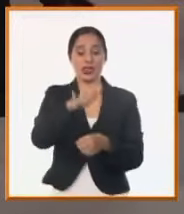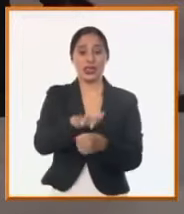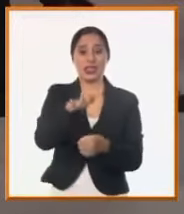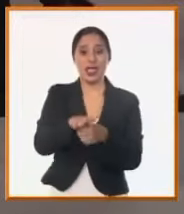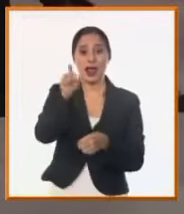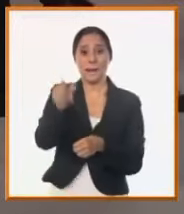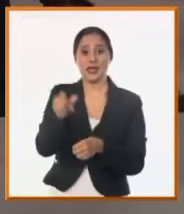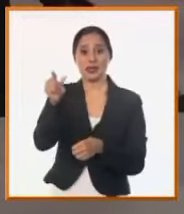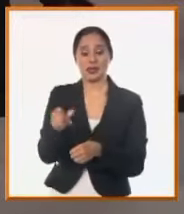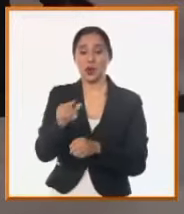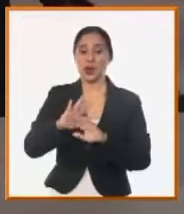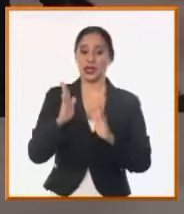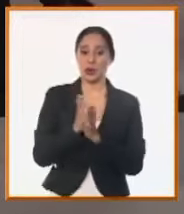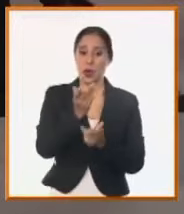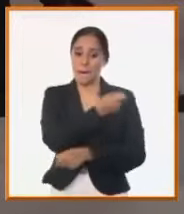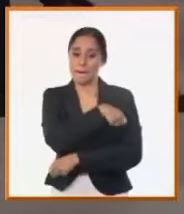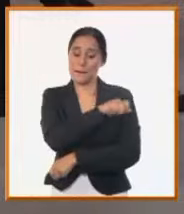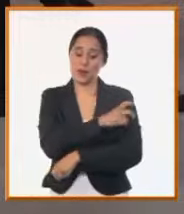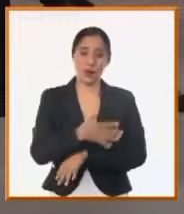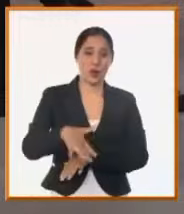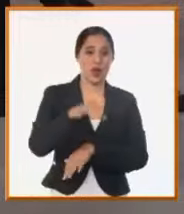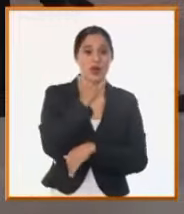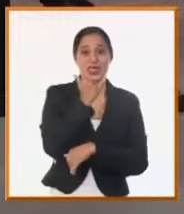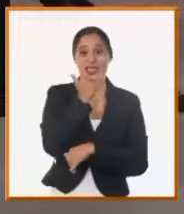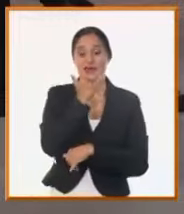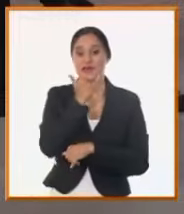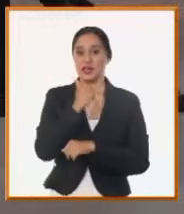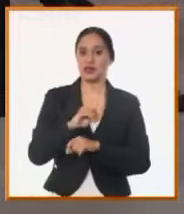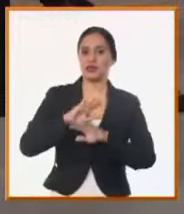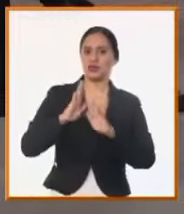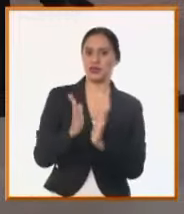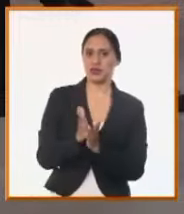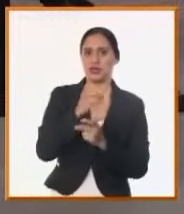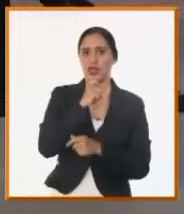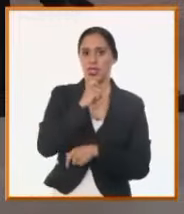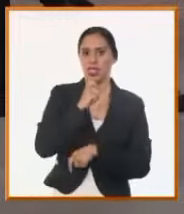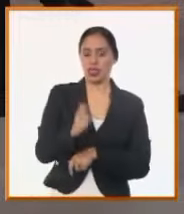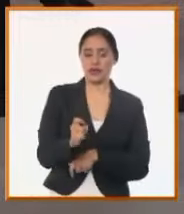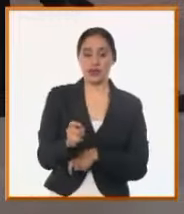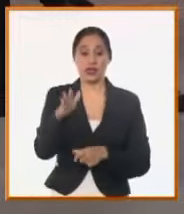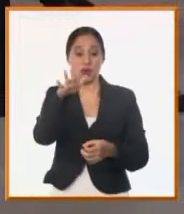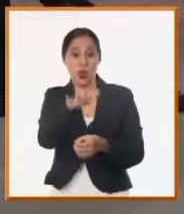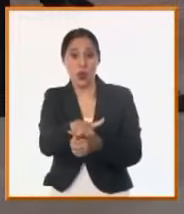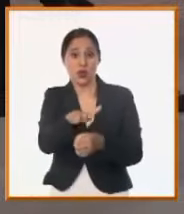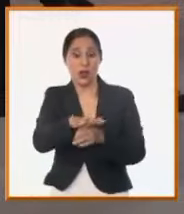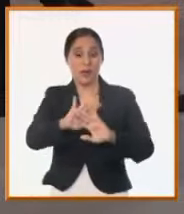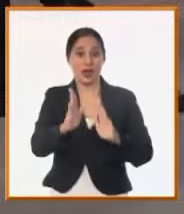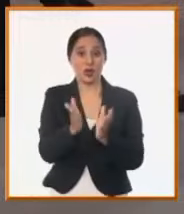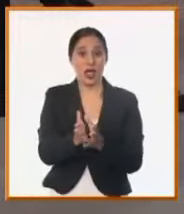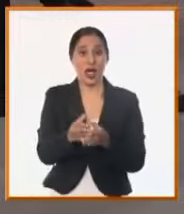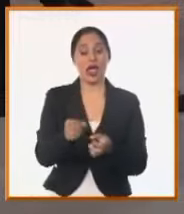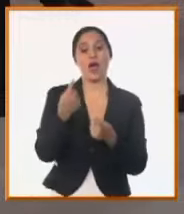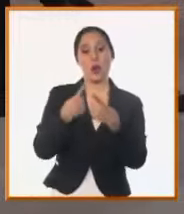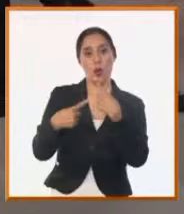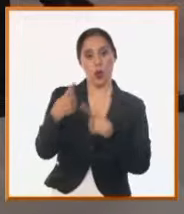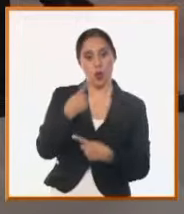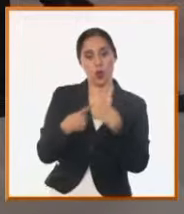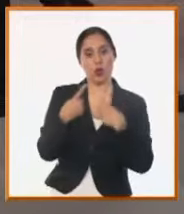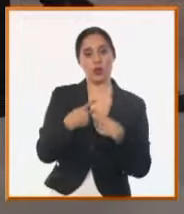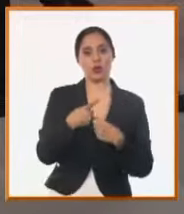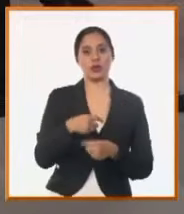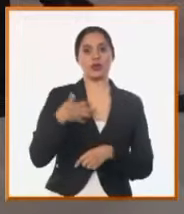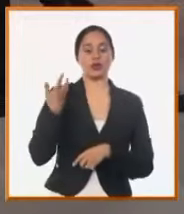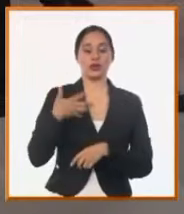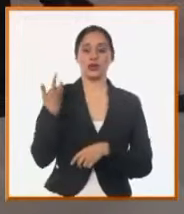muchas veces eso disculpa randy y dificulta que vuelve a ser retrativo de salieron porque a veces pasan equipos pesados por el lugar y vuelve